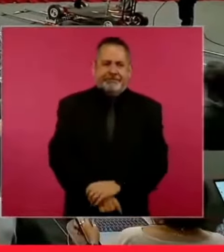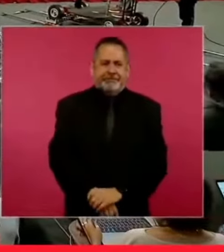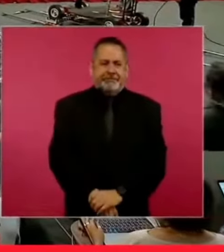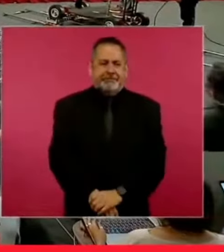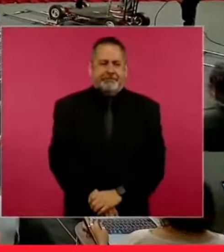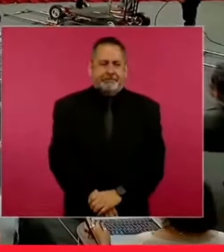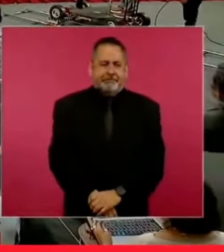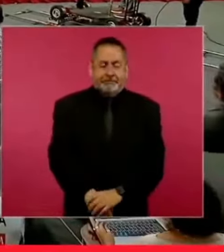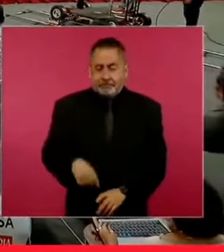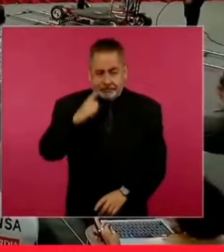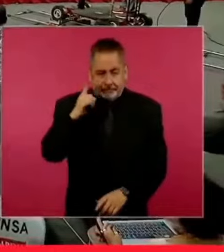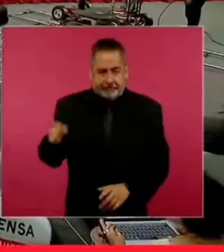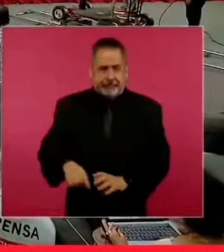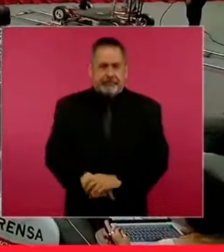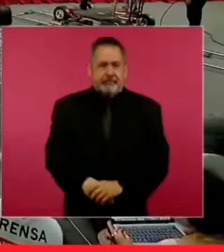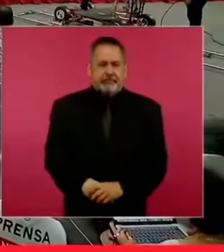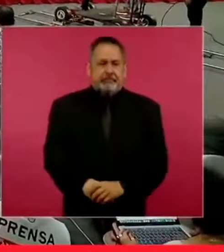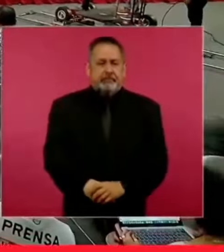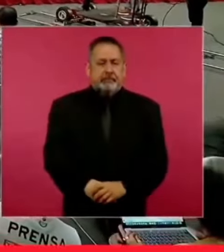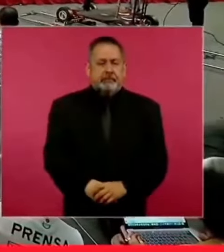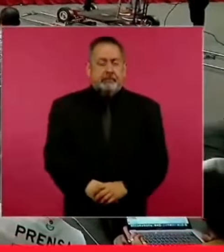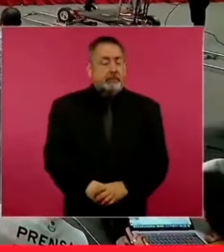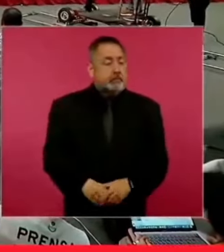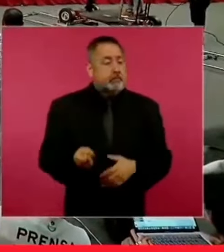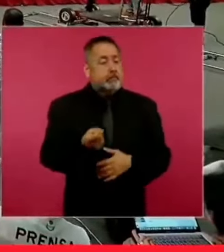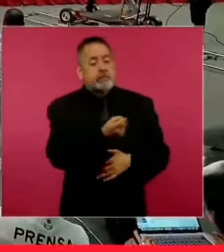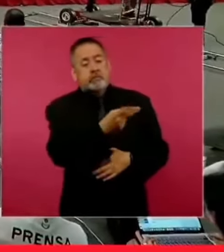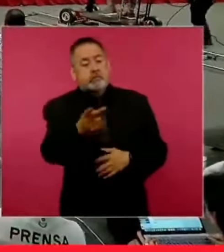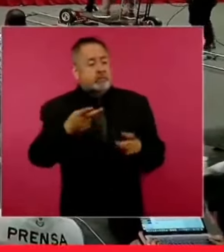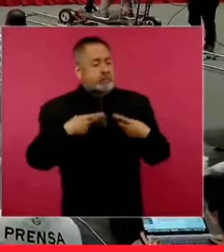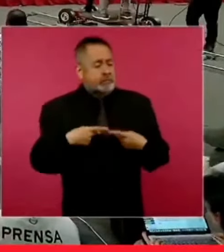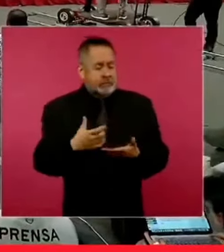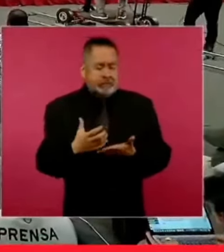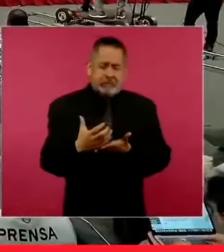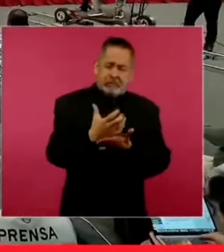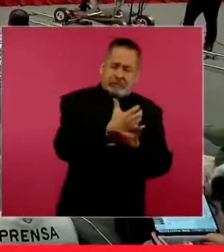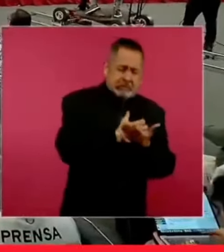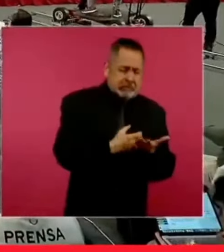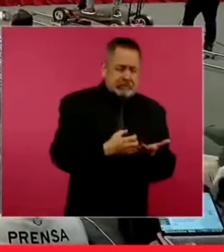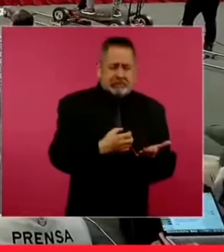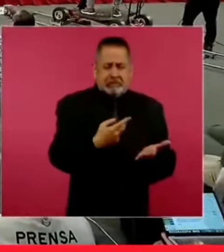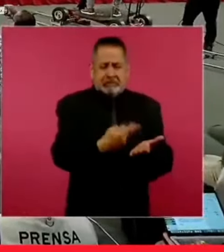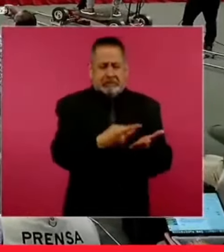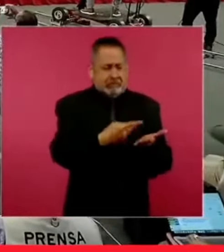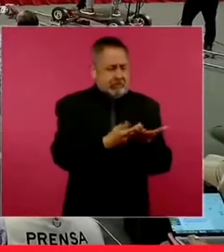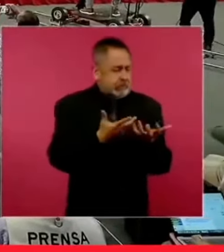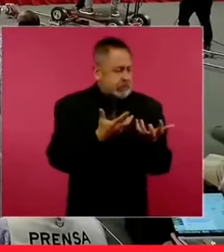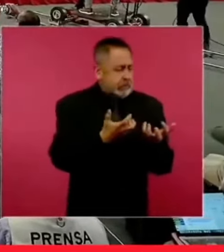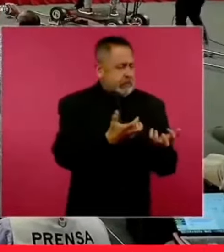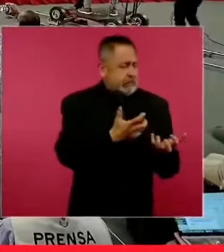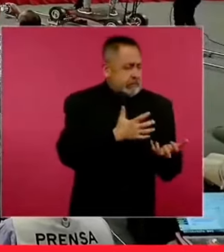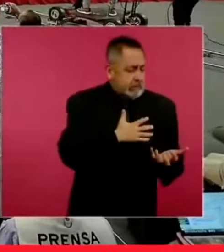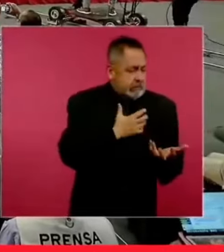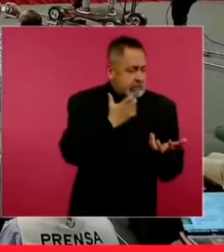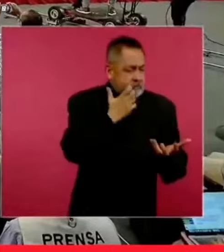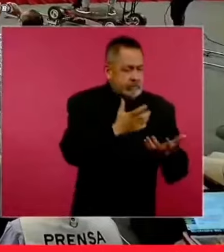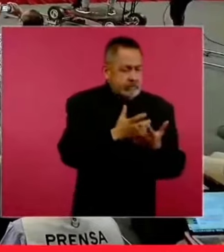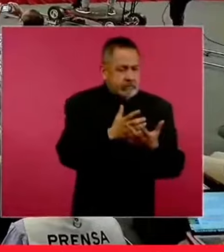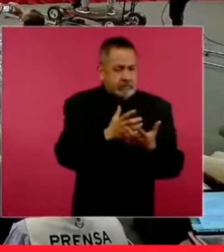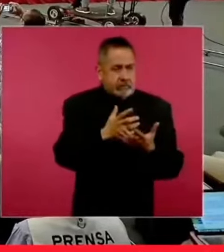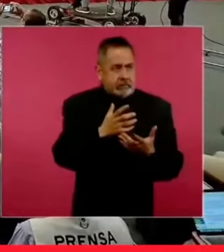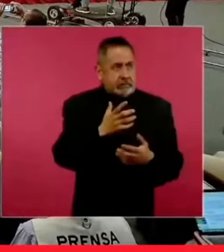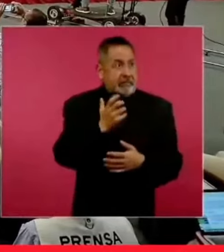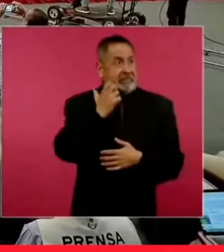Miren, hay gente que adora la plata y se mete en la política.